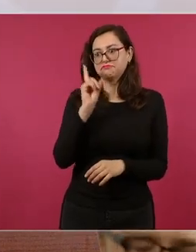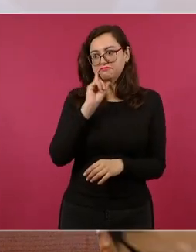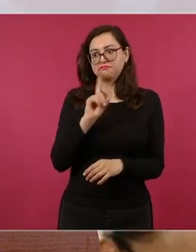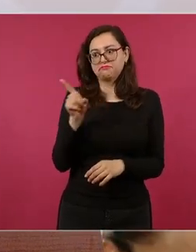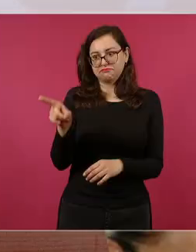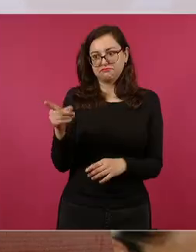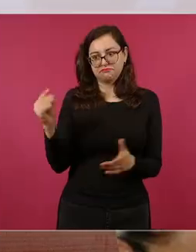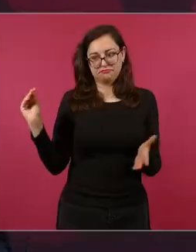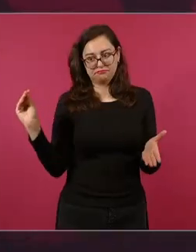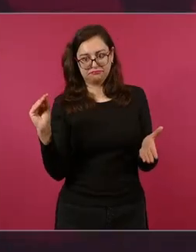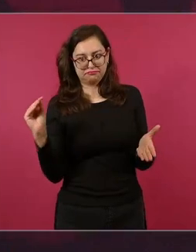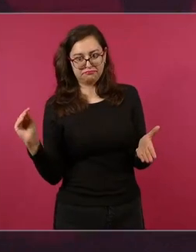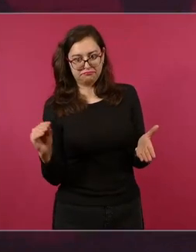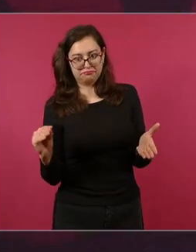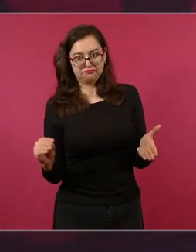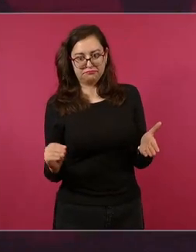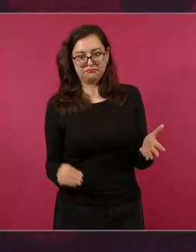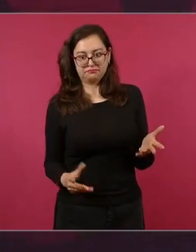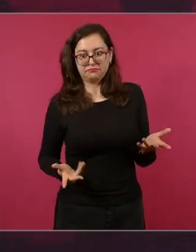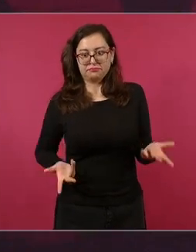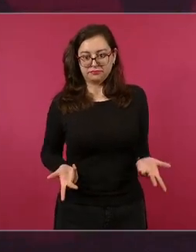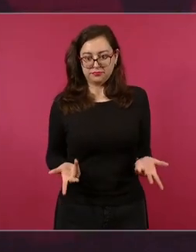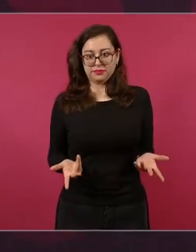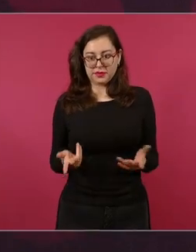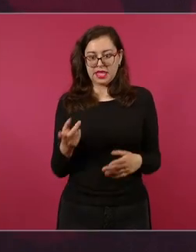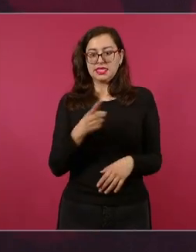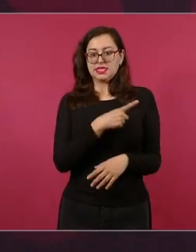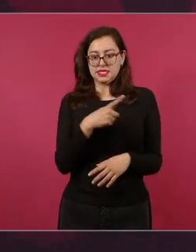ella le va a tocar enviarlo